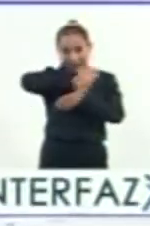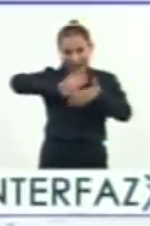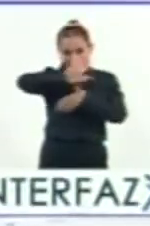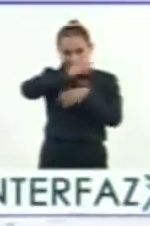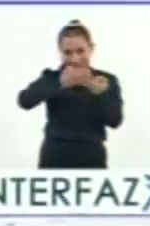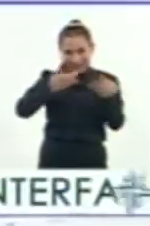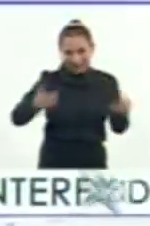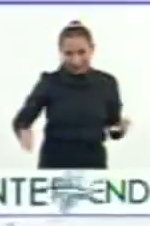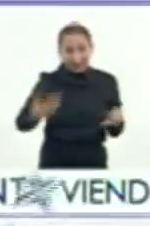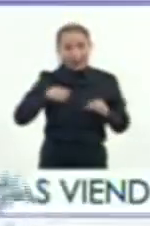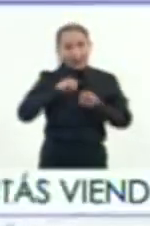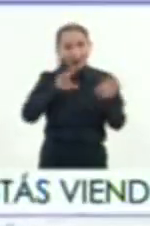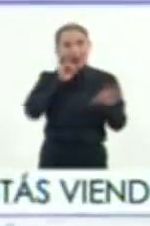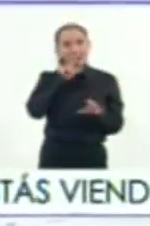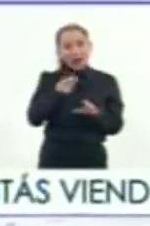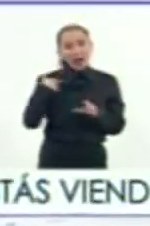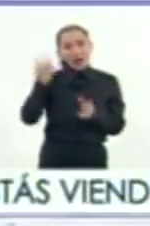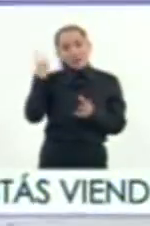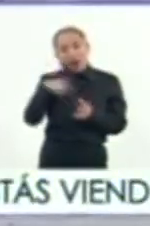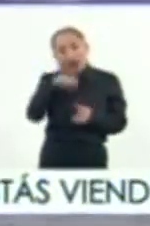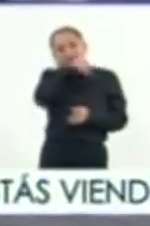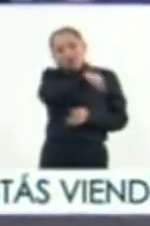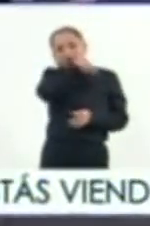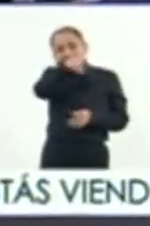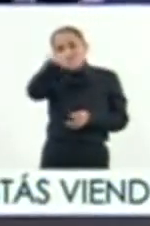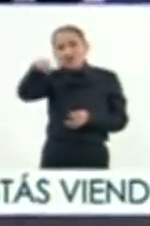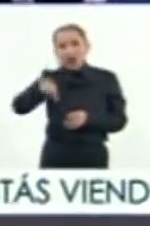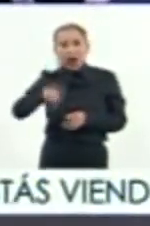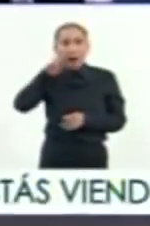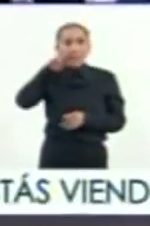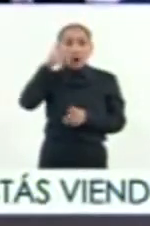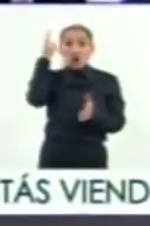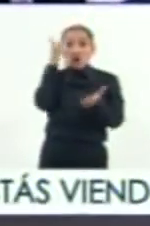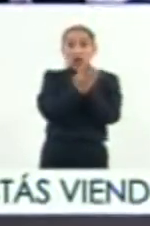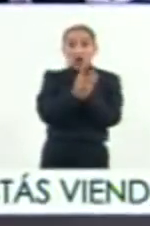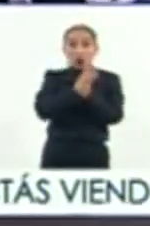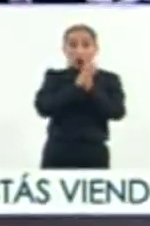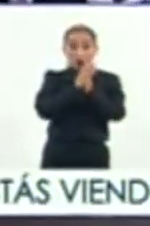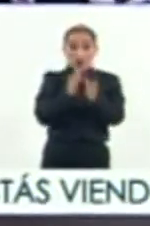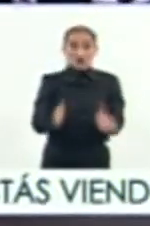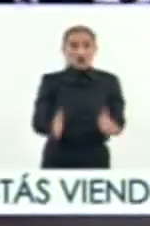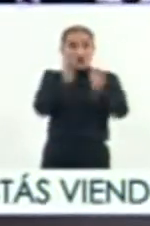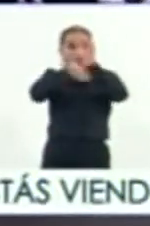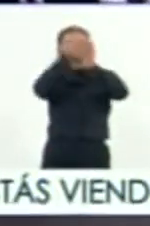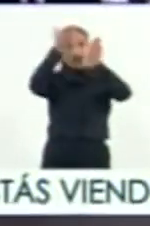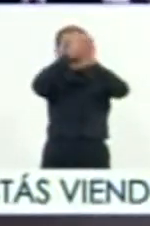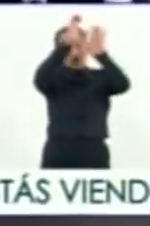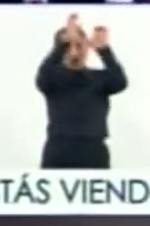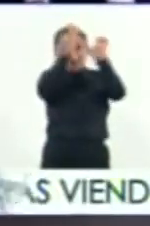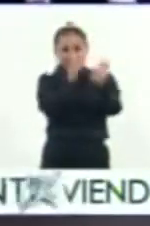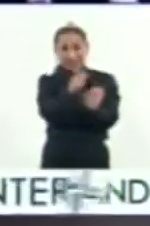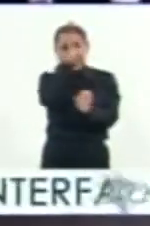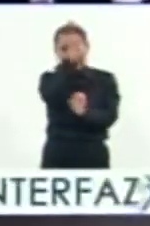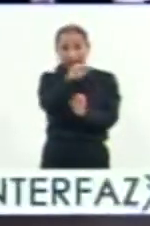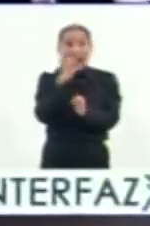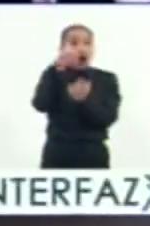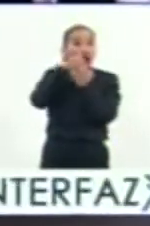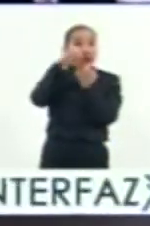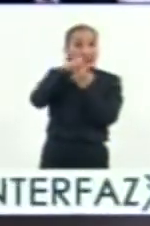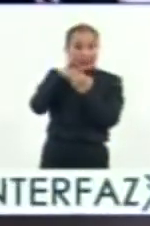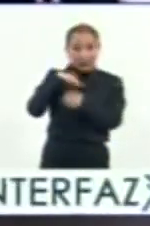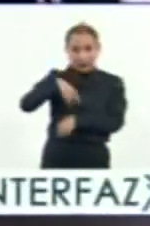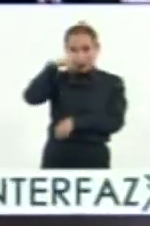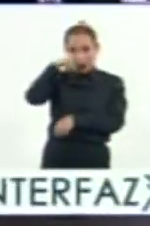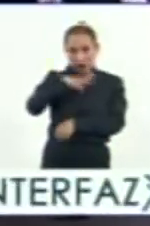nuestro territorio y, por supuesto, las rutas que siguió. Vamos a ver el único monumento, Arturo, que hay de Hernán Cortés aquí en México. ¿Dónde se